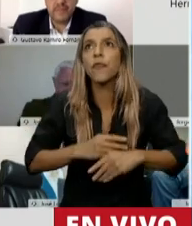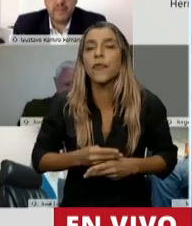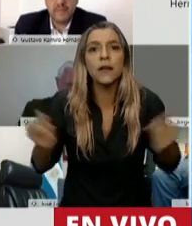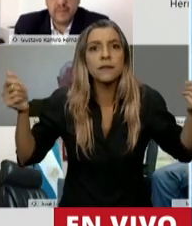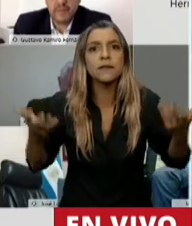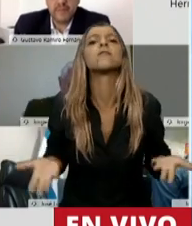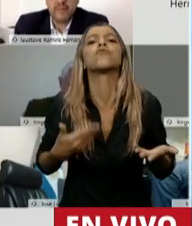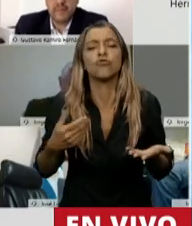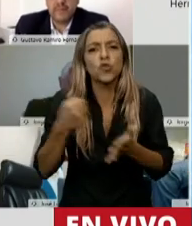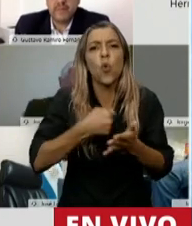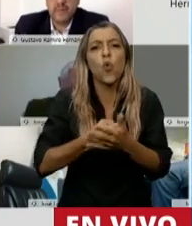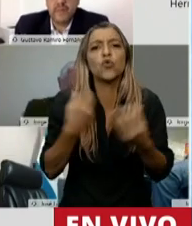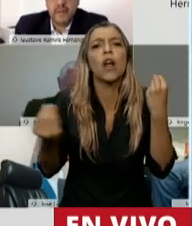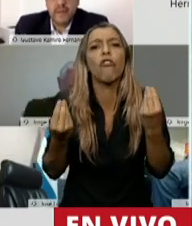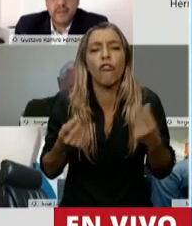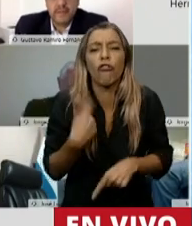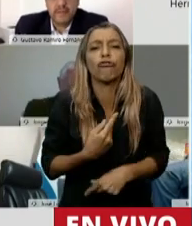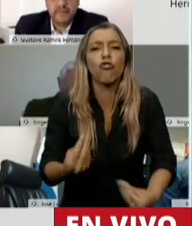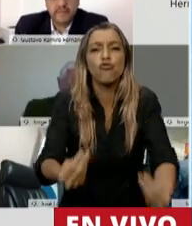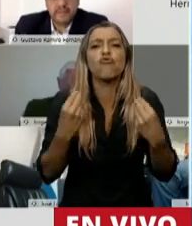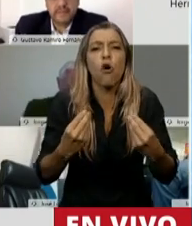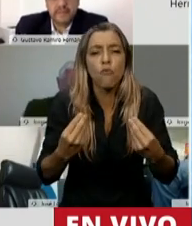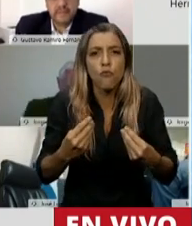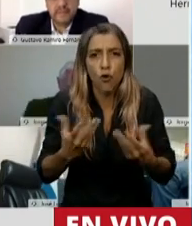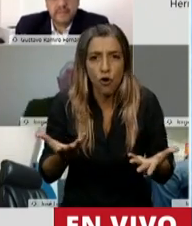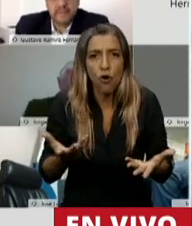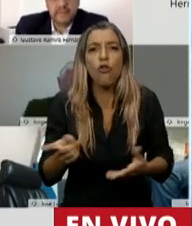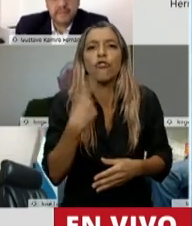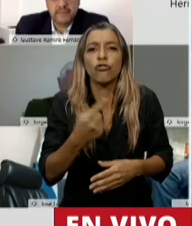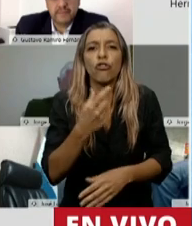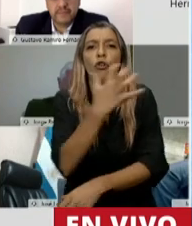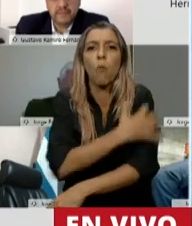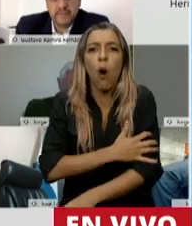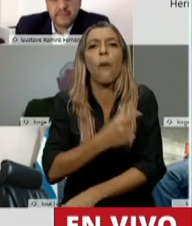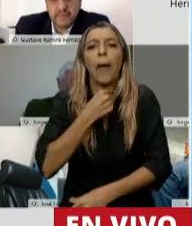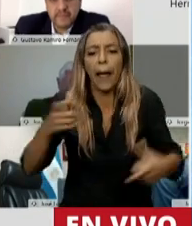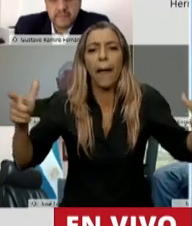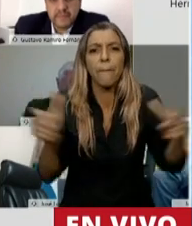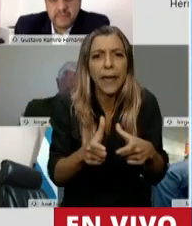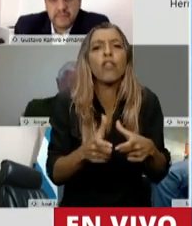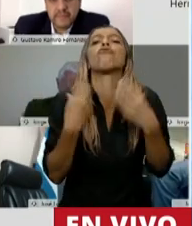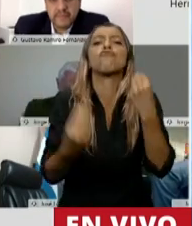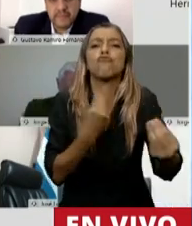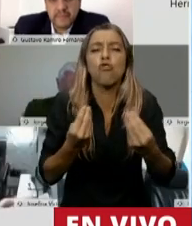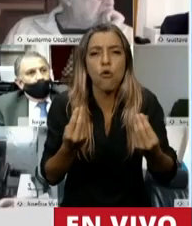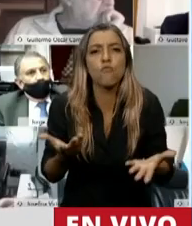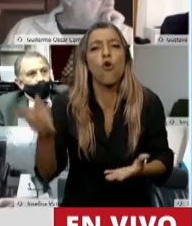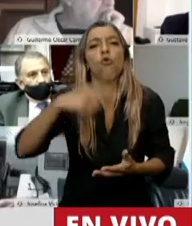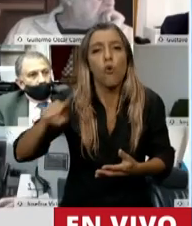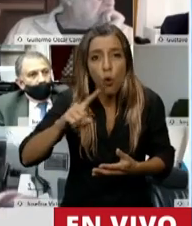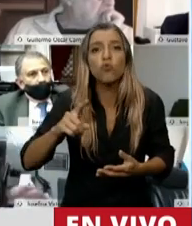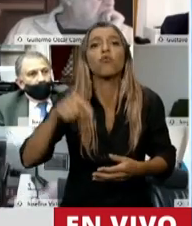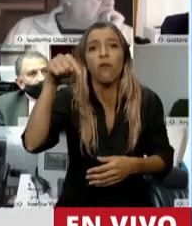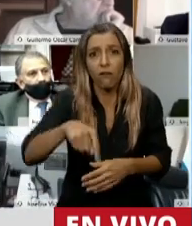luchar contra la pobreza? Ustedes han llevado a más de 2 millones y medio de argentinos a la